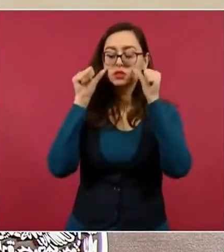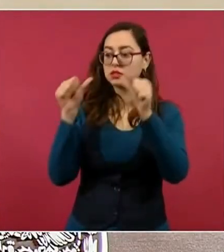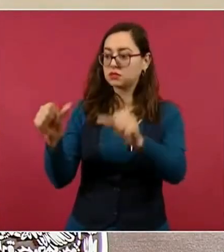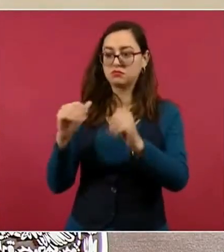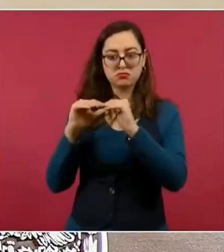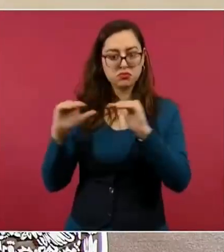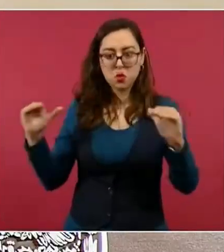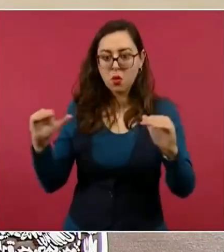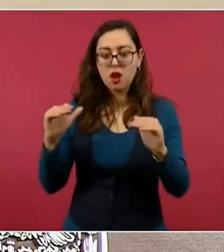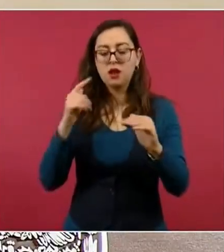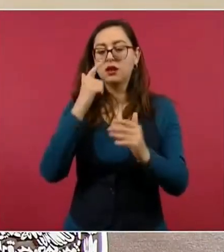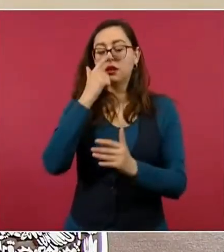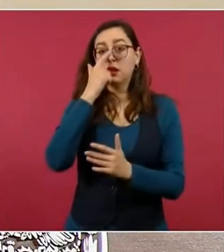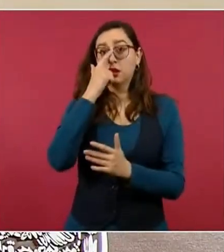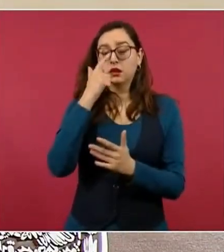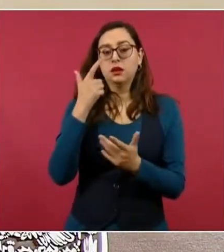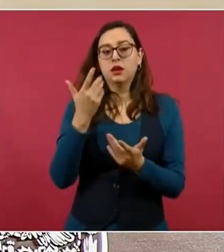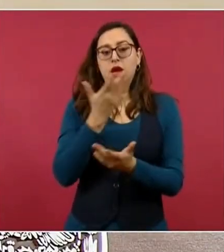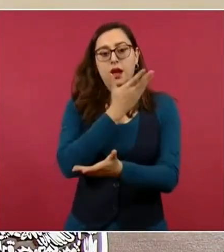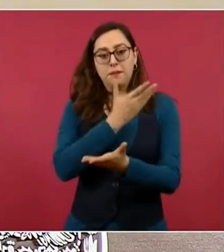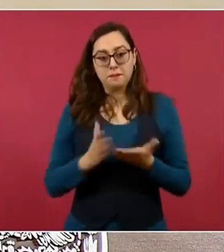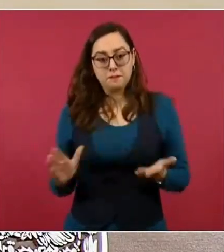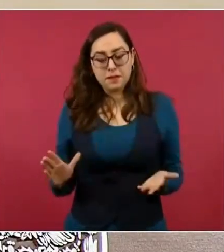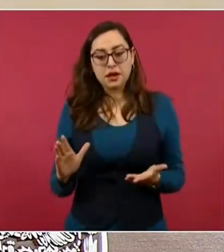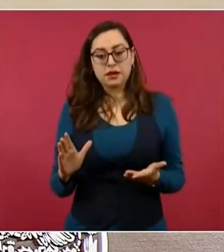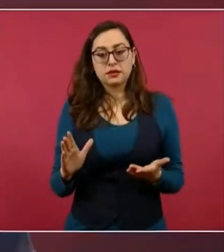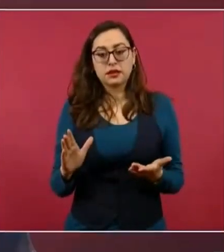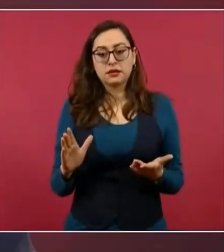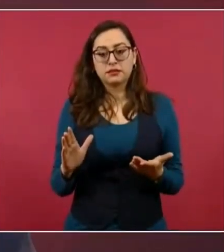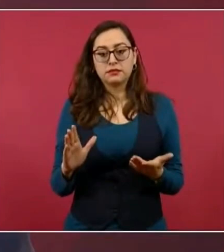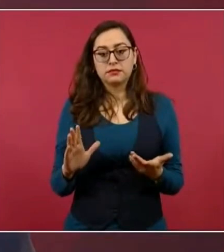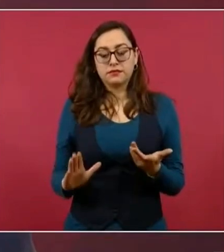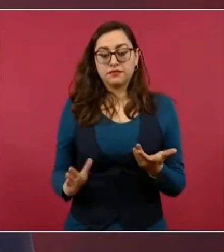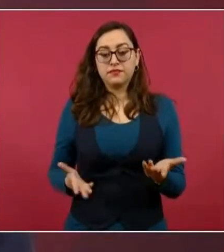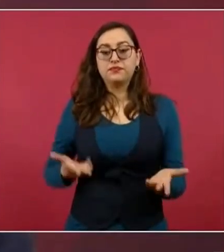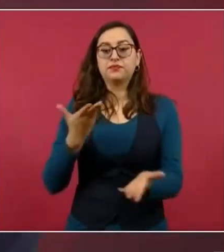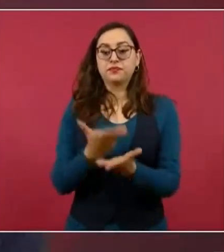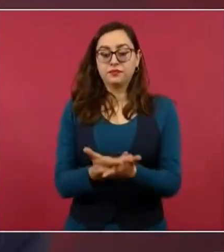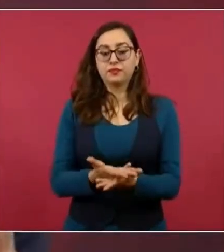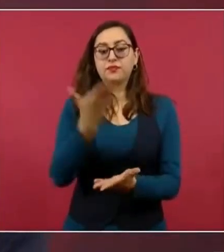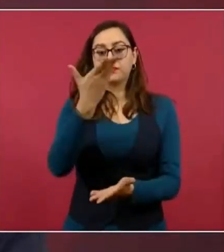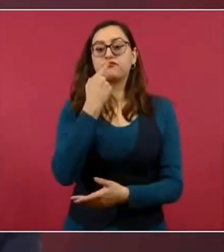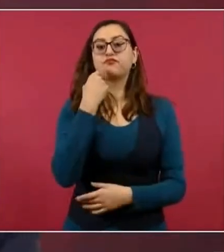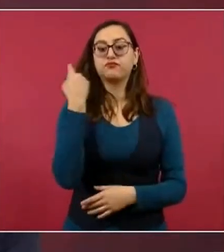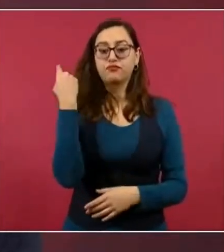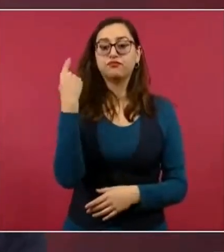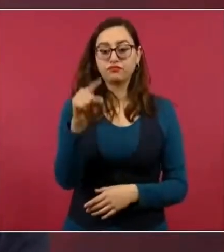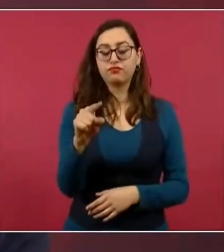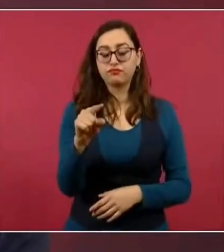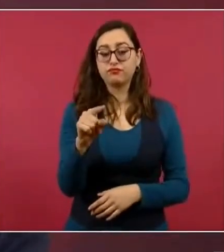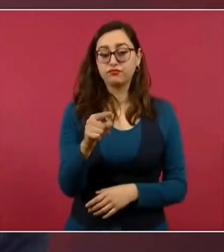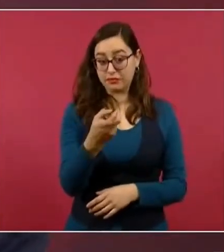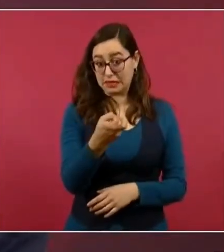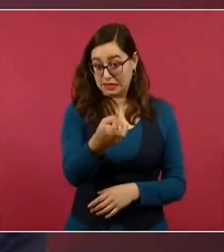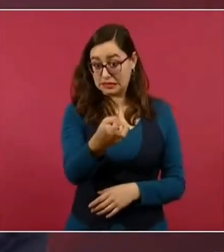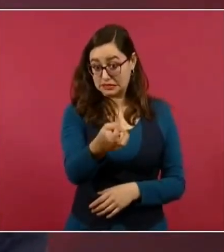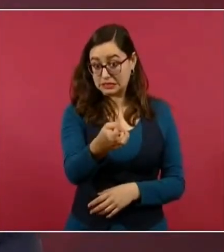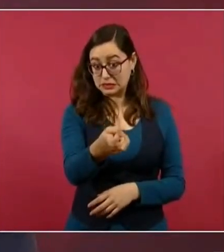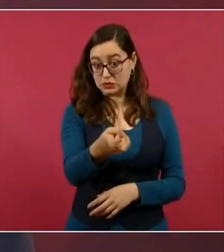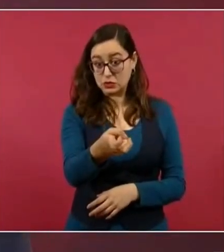Además de eso, se presentó una ampliación de la denuncia, justamente tomando el